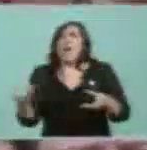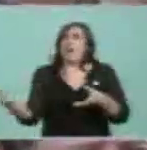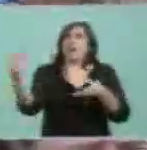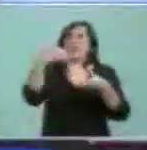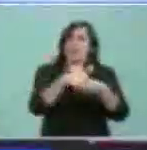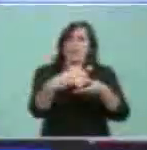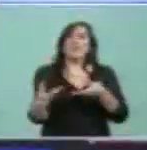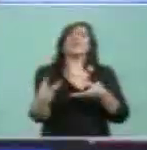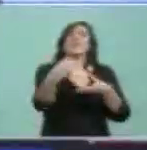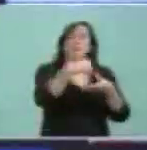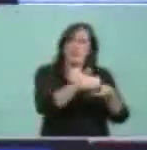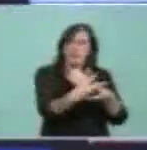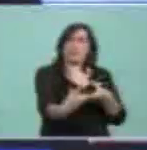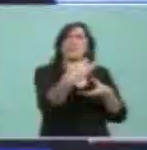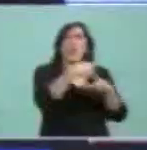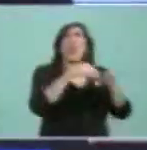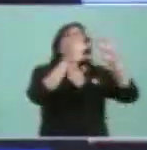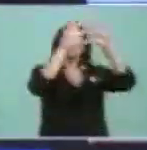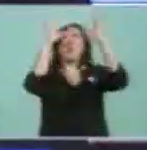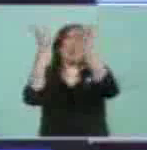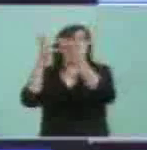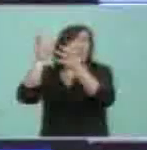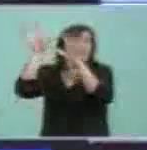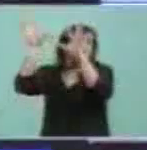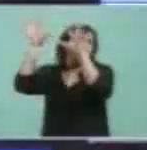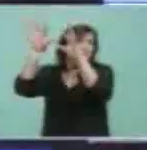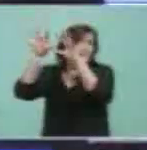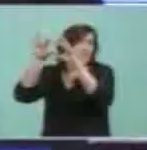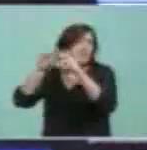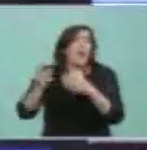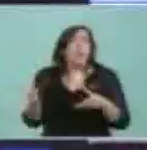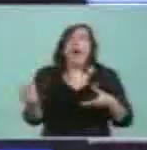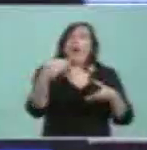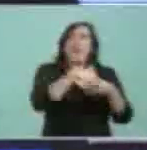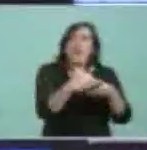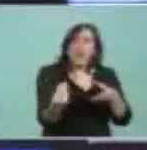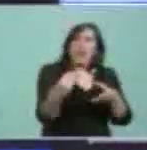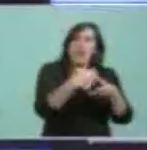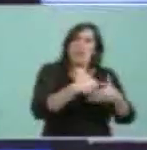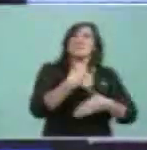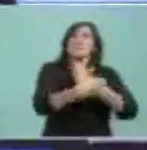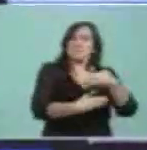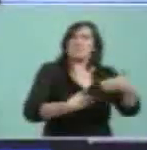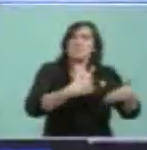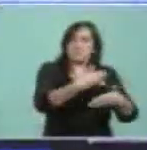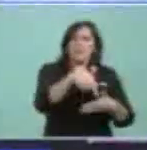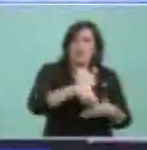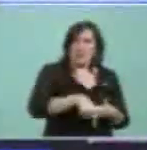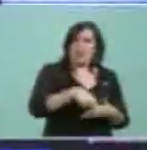en un mundo que se derrumba. Y yo quiero contarles algo que me pasó